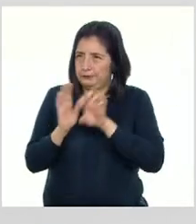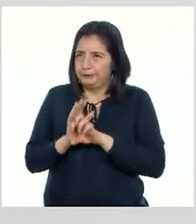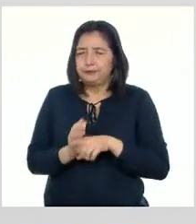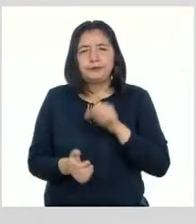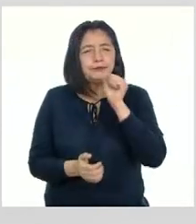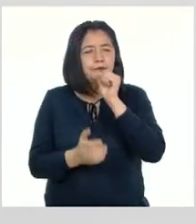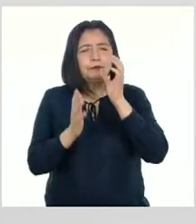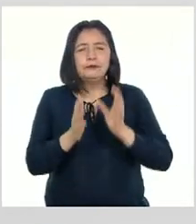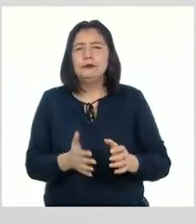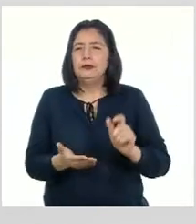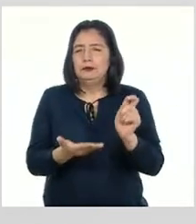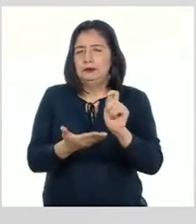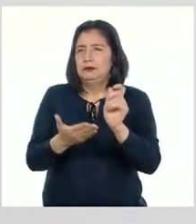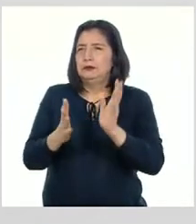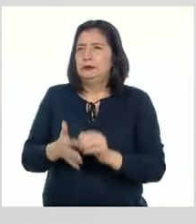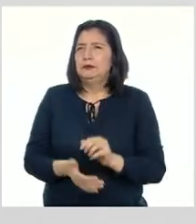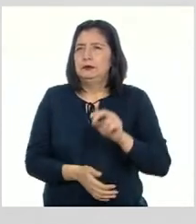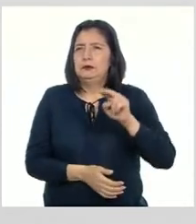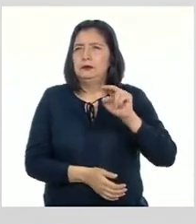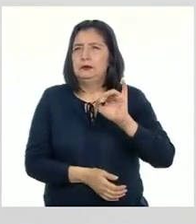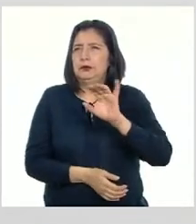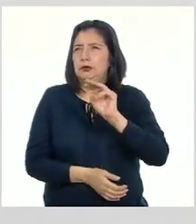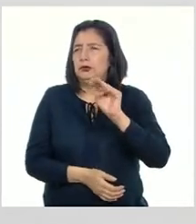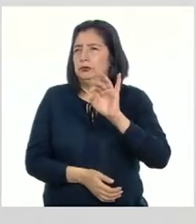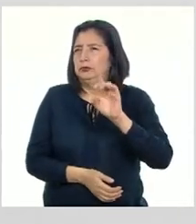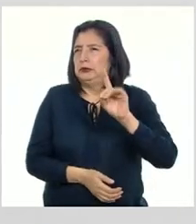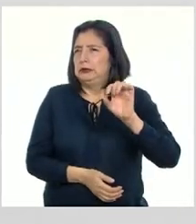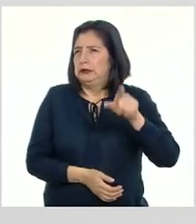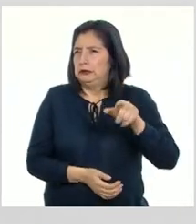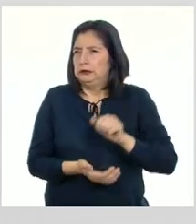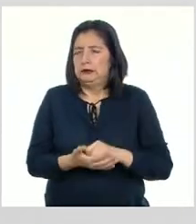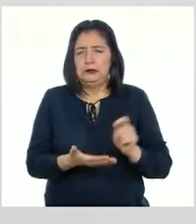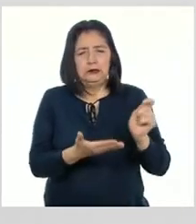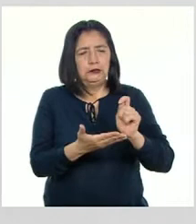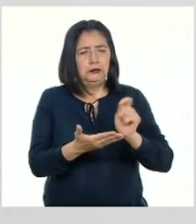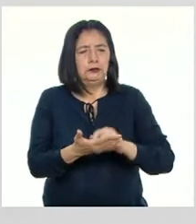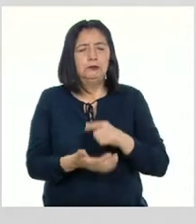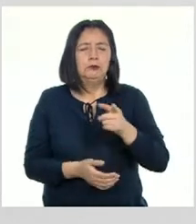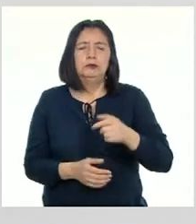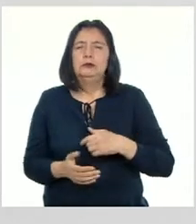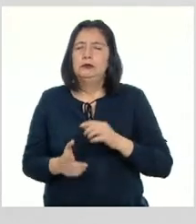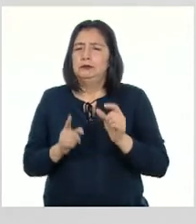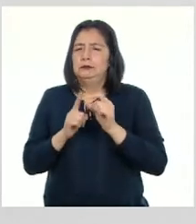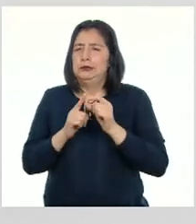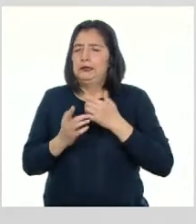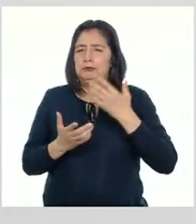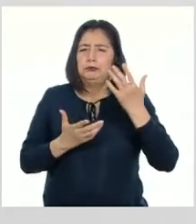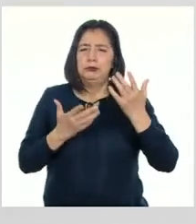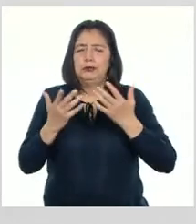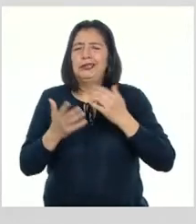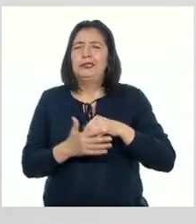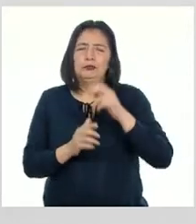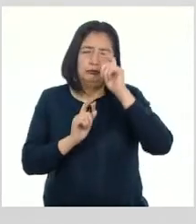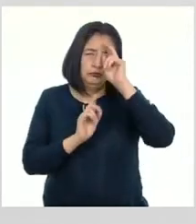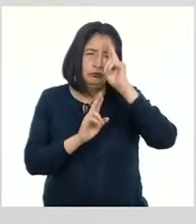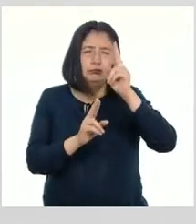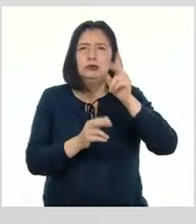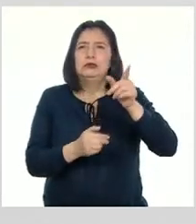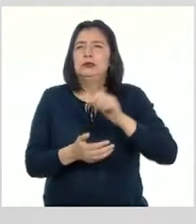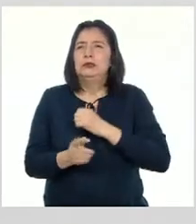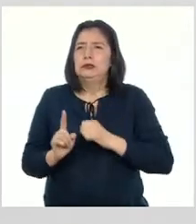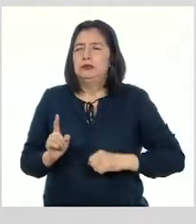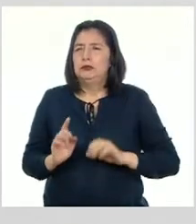al cantante y compositor Nicomé de Santa Cruz Quien compuso una décima en honor al Señor de los Milagros